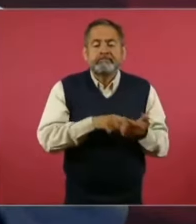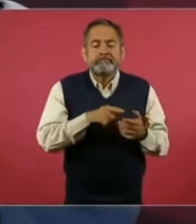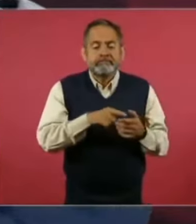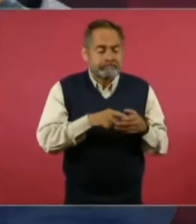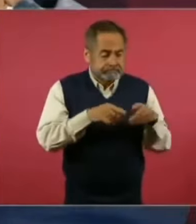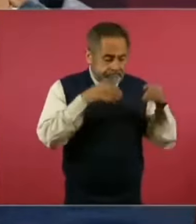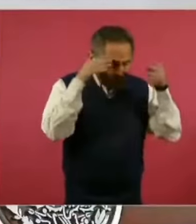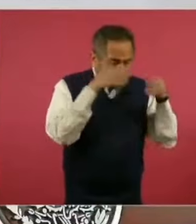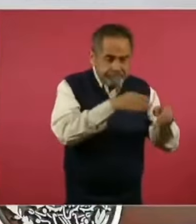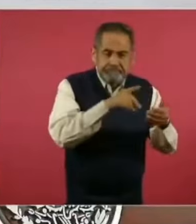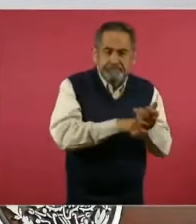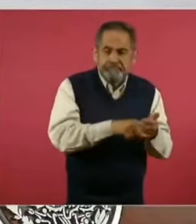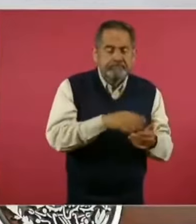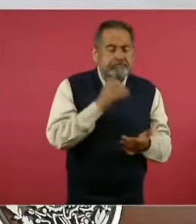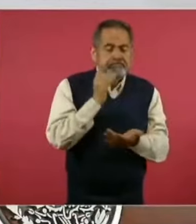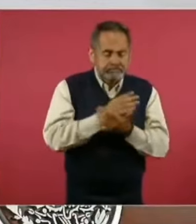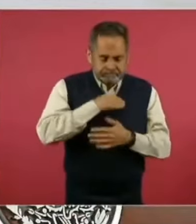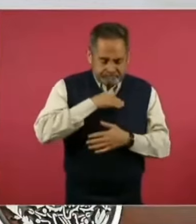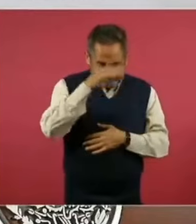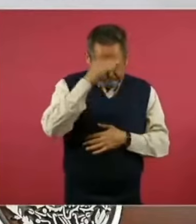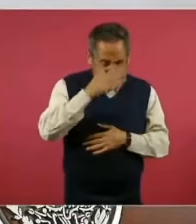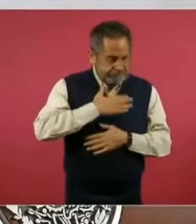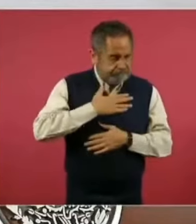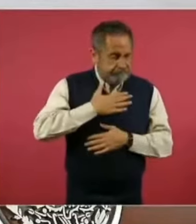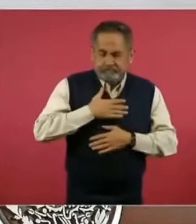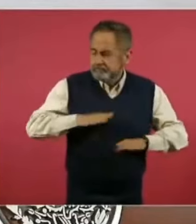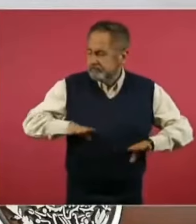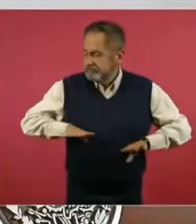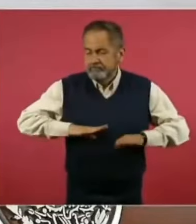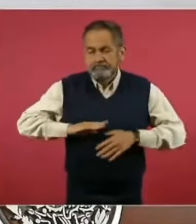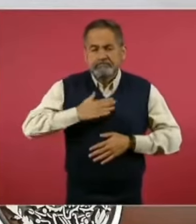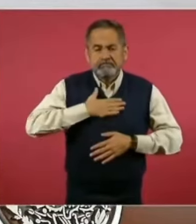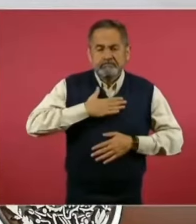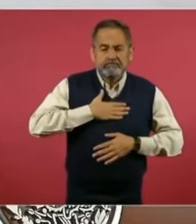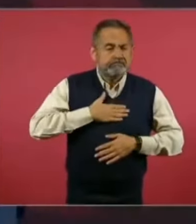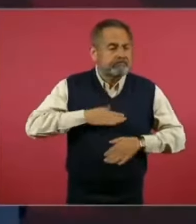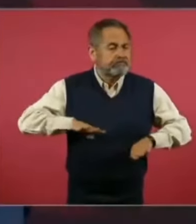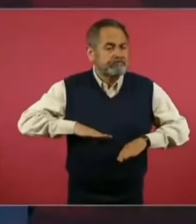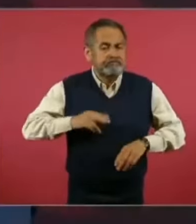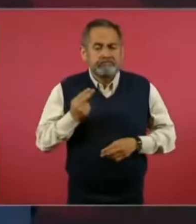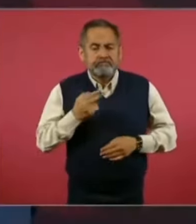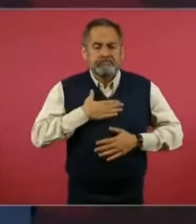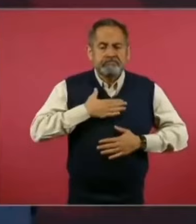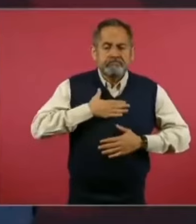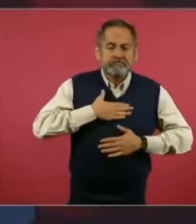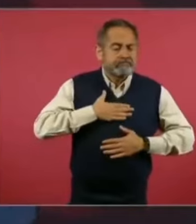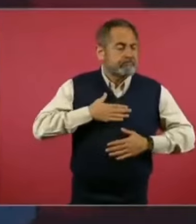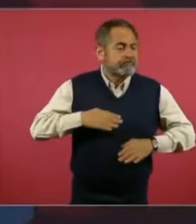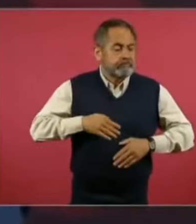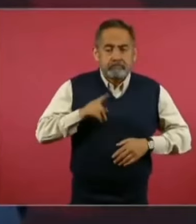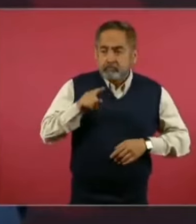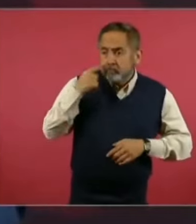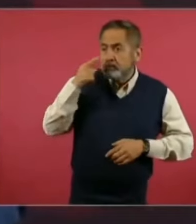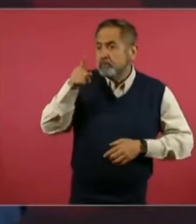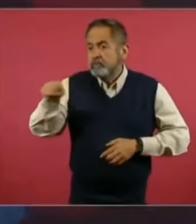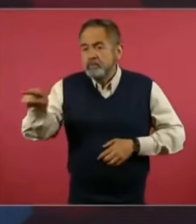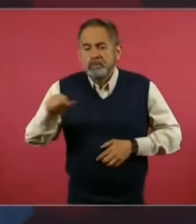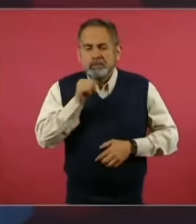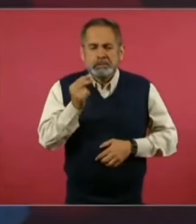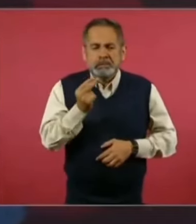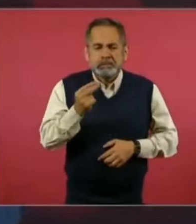pensando en sus intereses, en sus privilegios